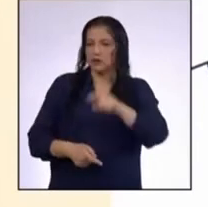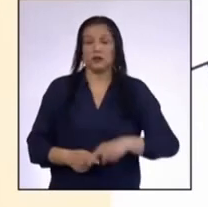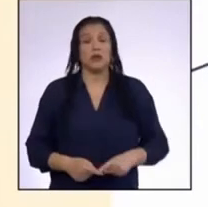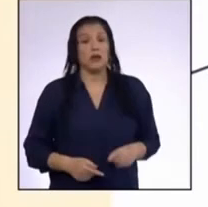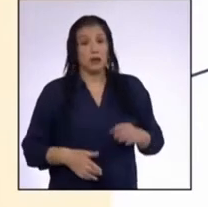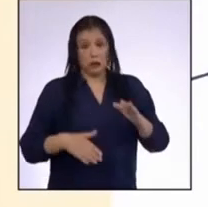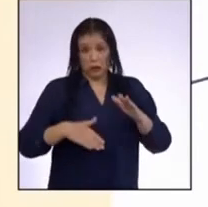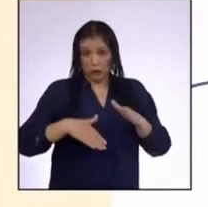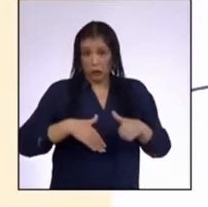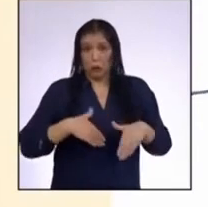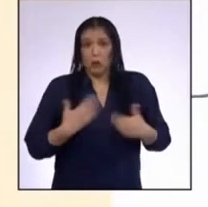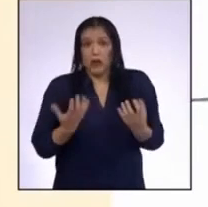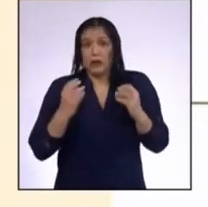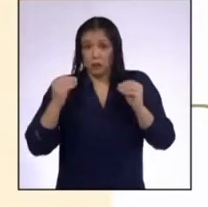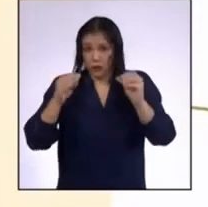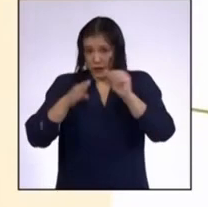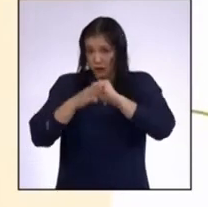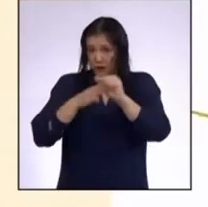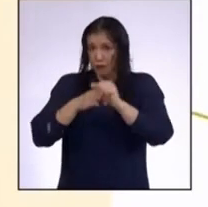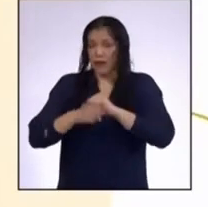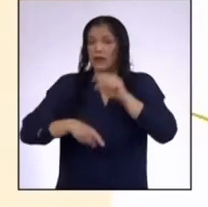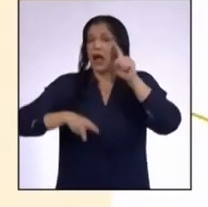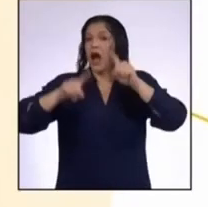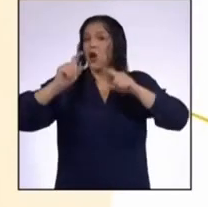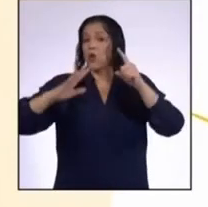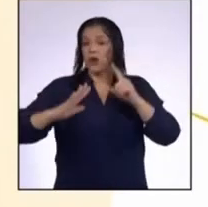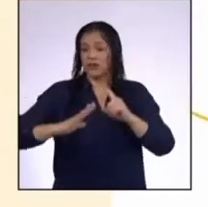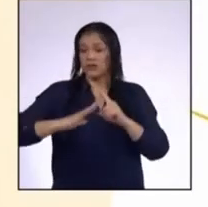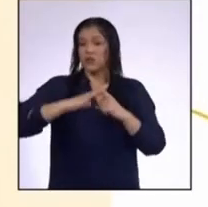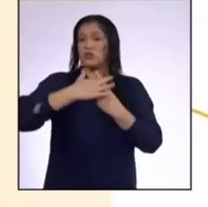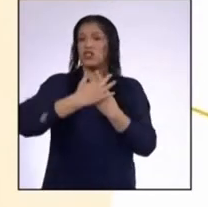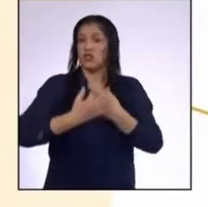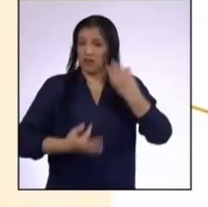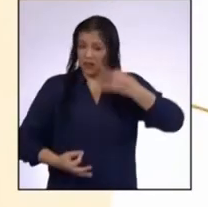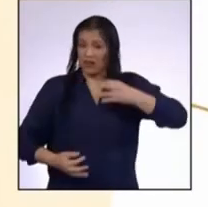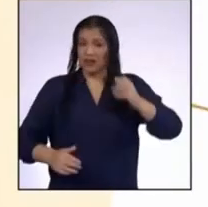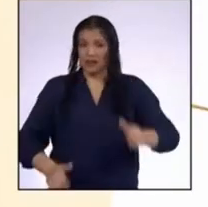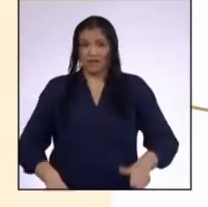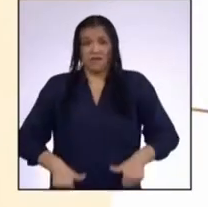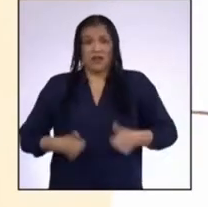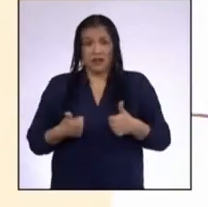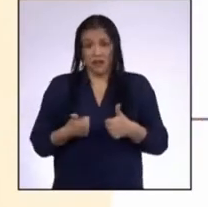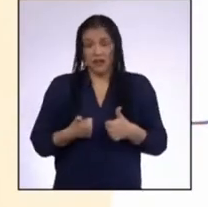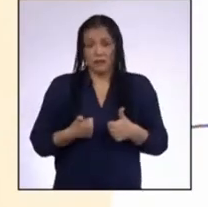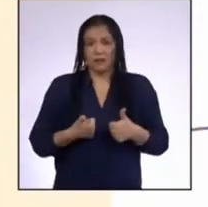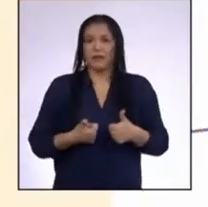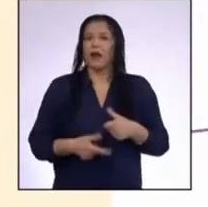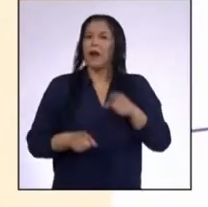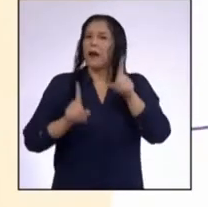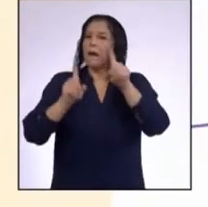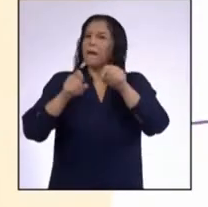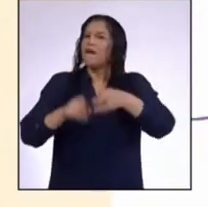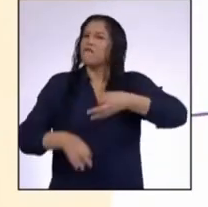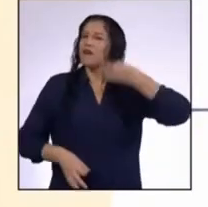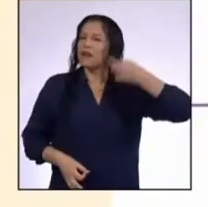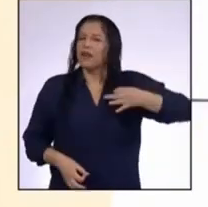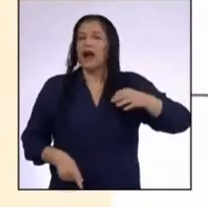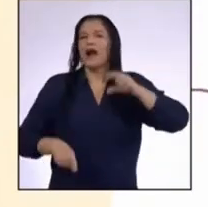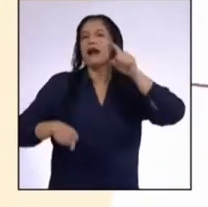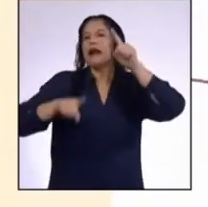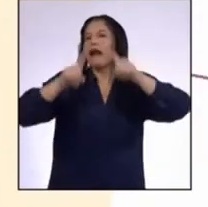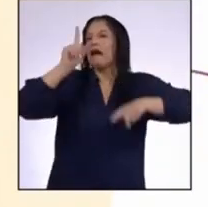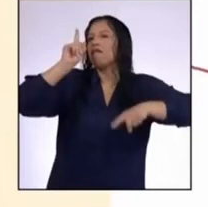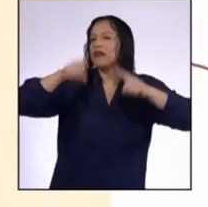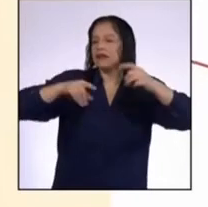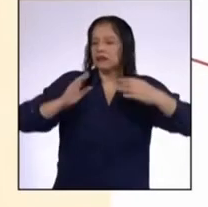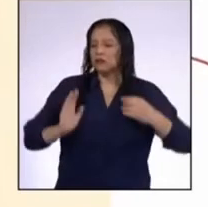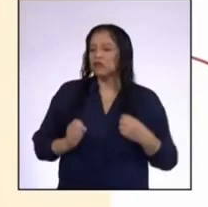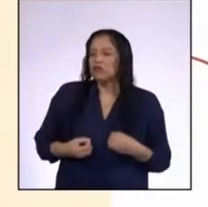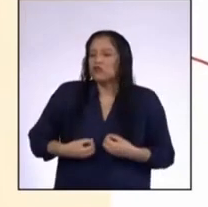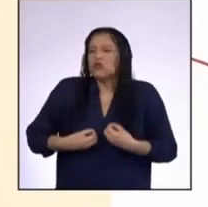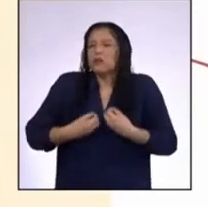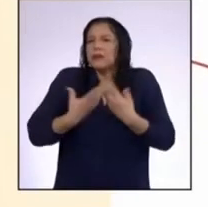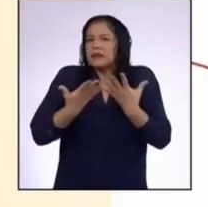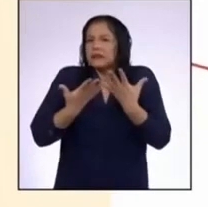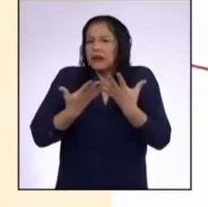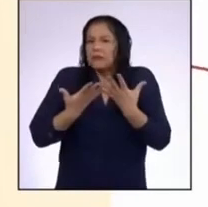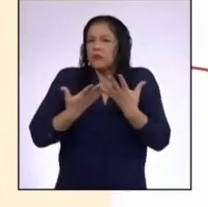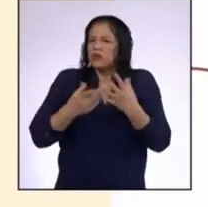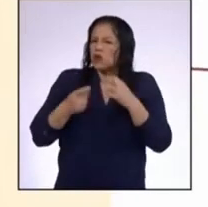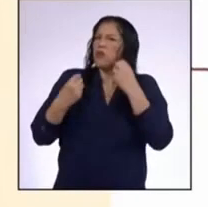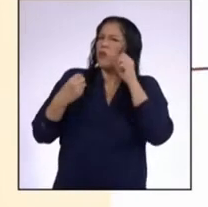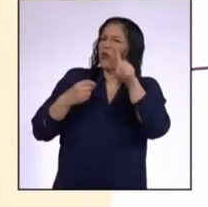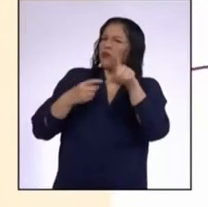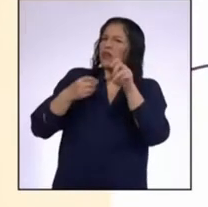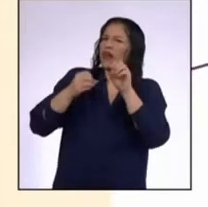¿Podrían aplicarlas a una situación de la realidad? ¿Es verdad que a veces nos expresamos como se ha